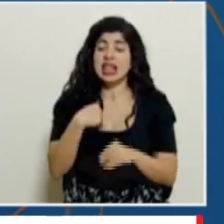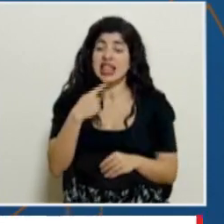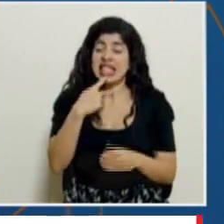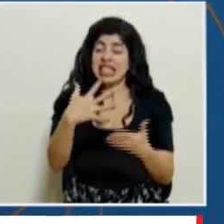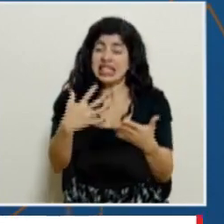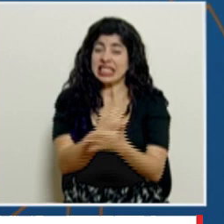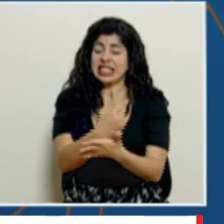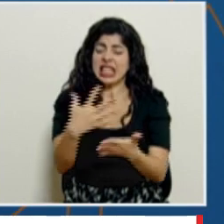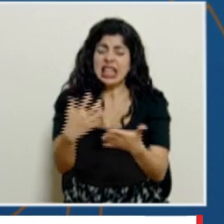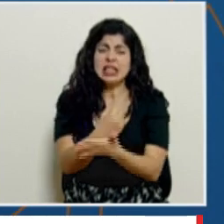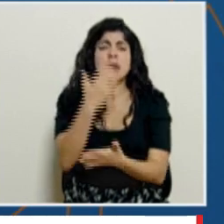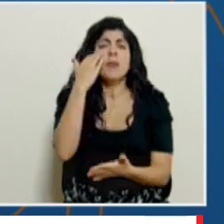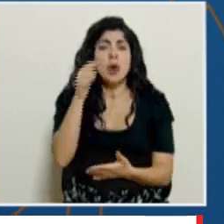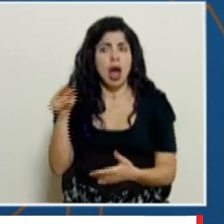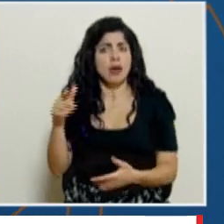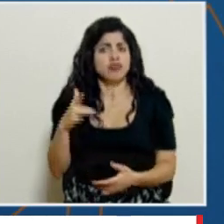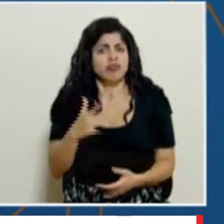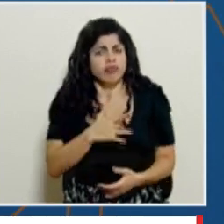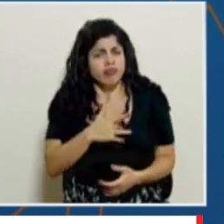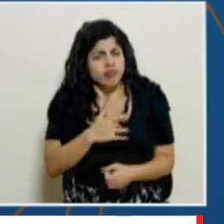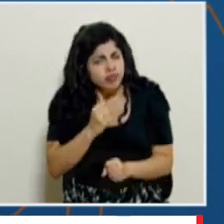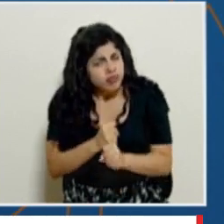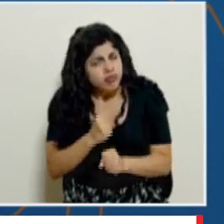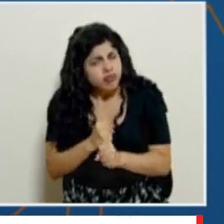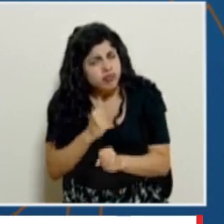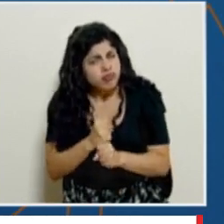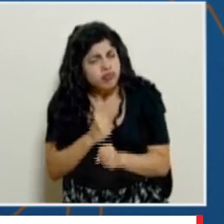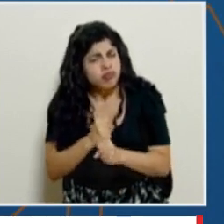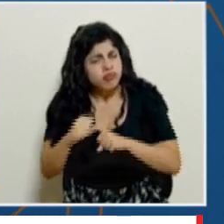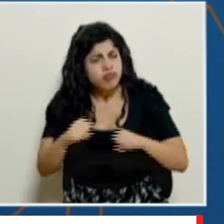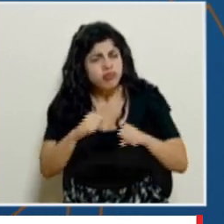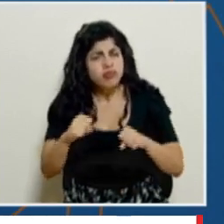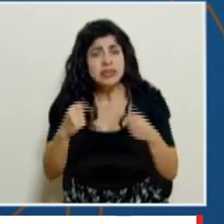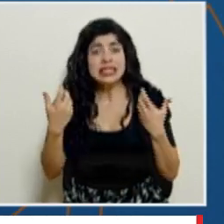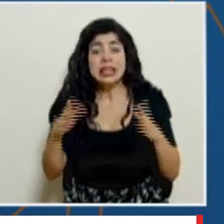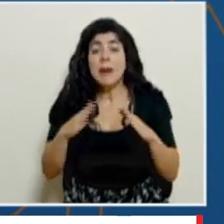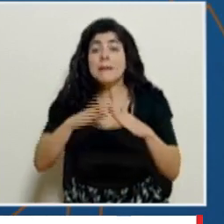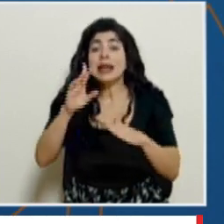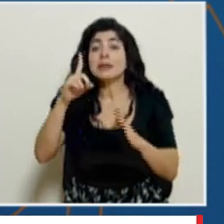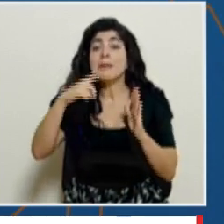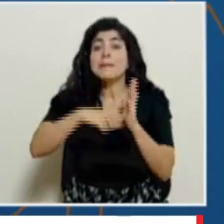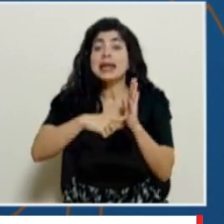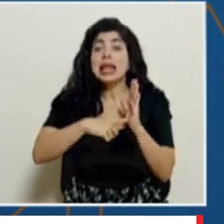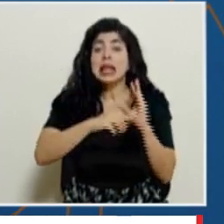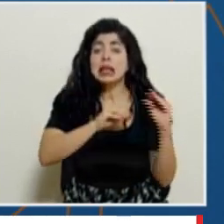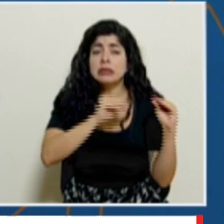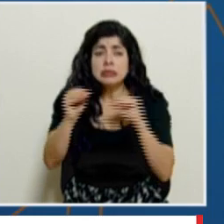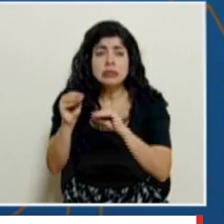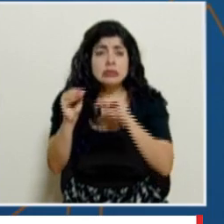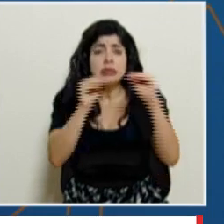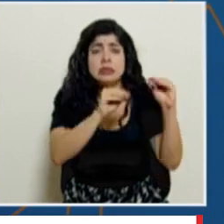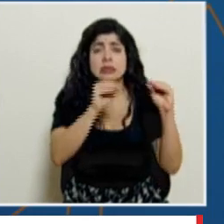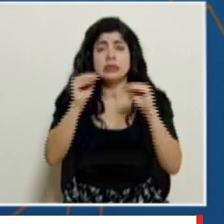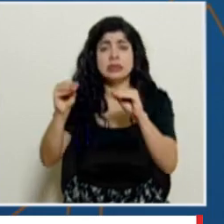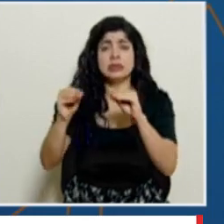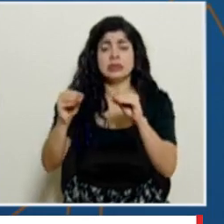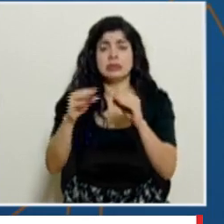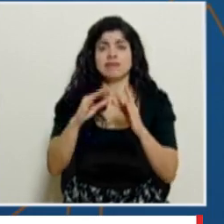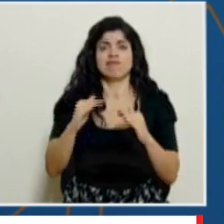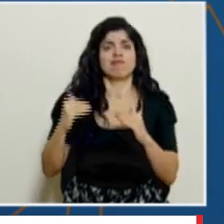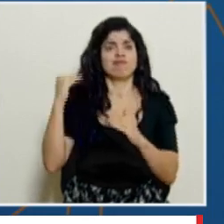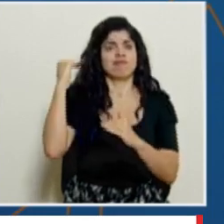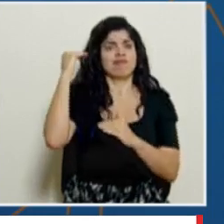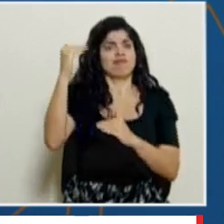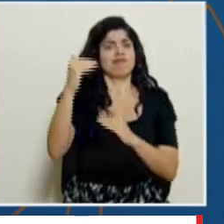desafortunadamente porque ellos lo hacen con mucha pasión al trabajo, hemos completado más de mil traslados de equipos prime. Y en esta